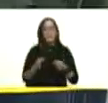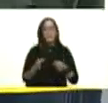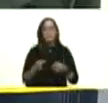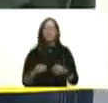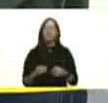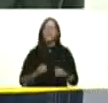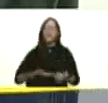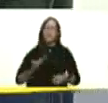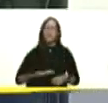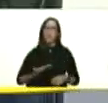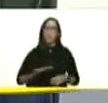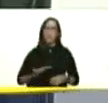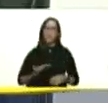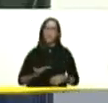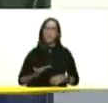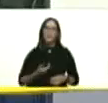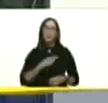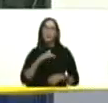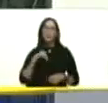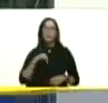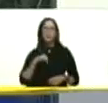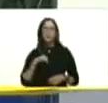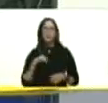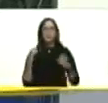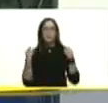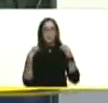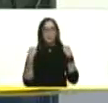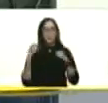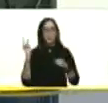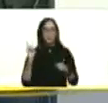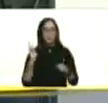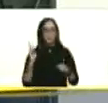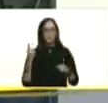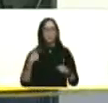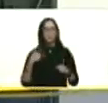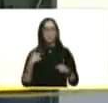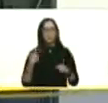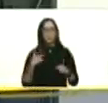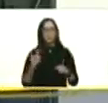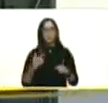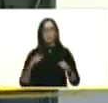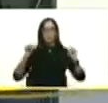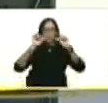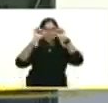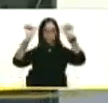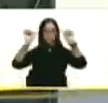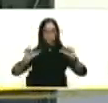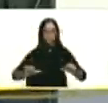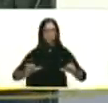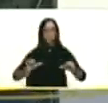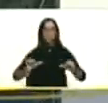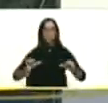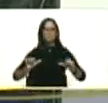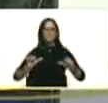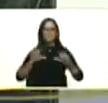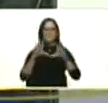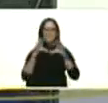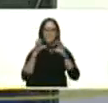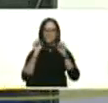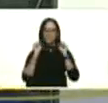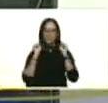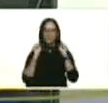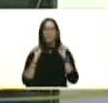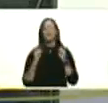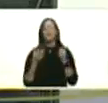lo más importante mi comandante que nos hemos preparado en Venezuela tenemos un monitor de sequía en el Inamé junto con los